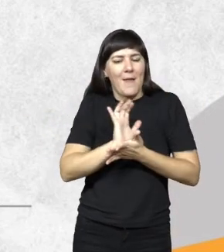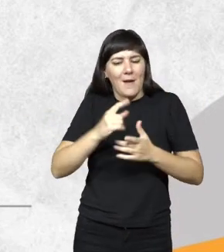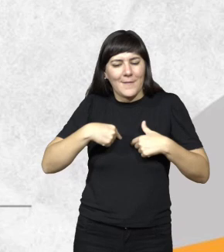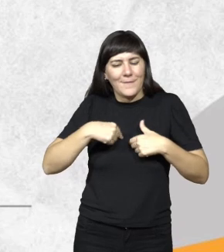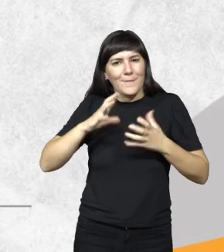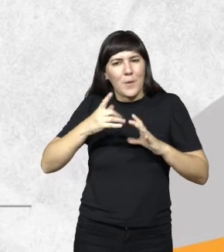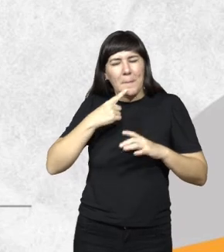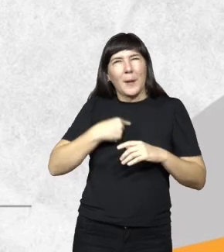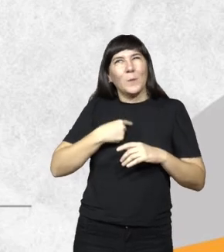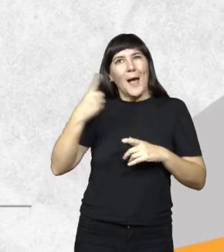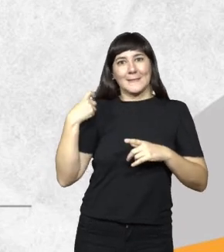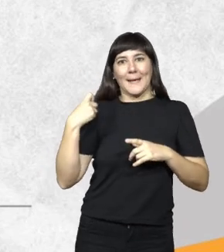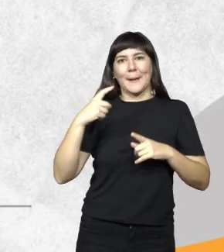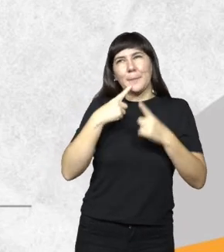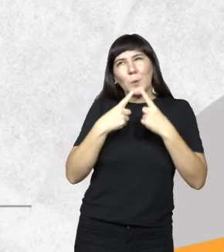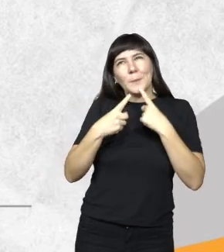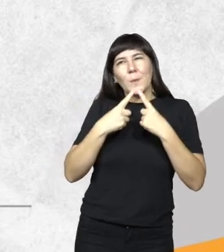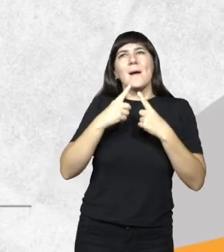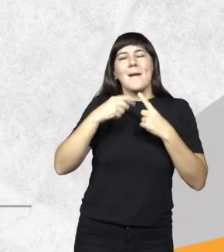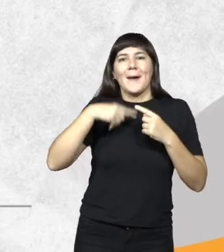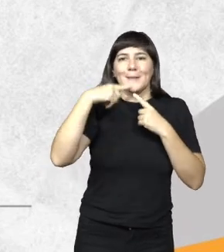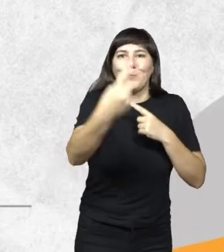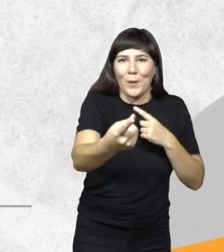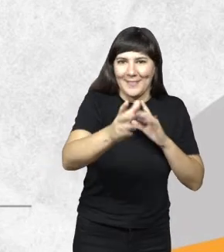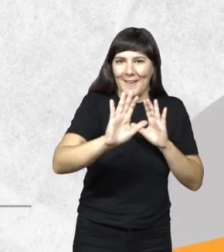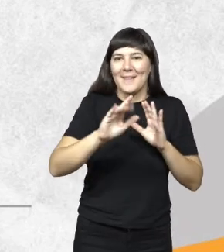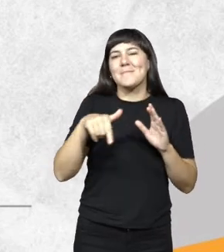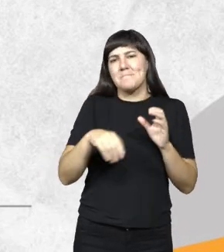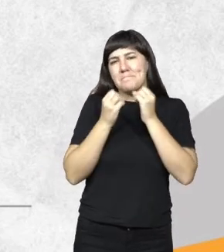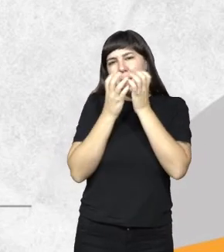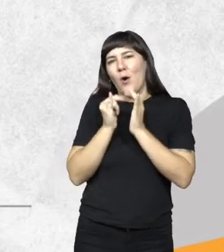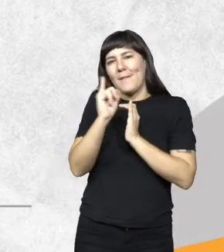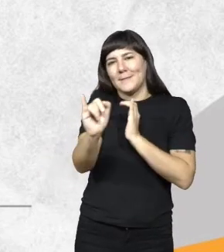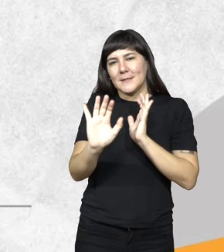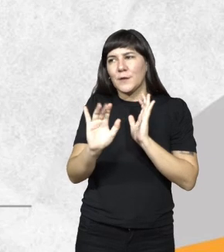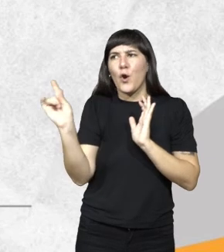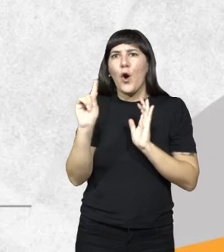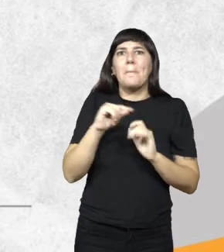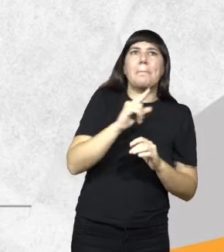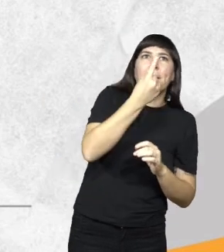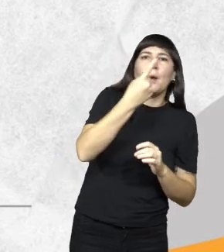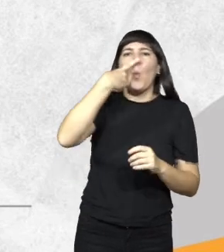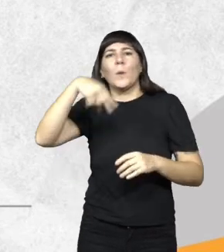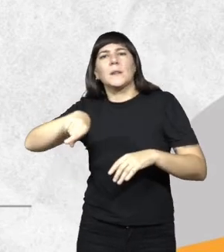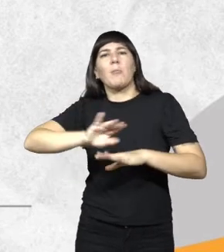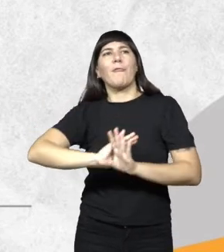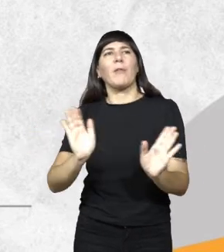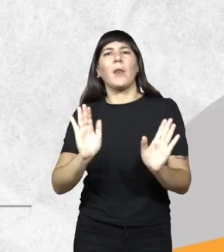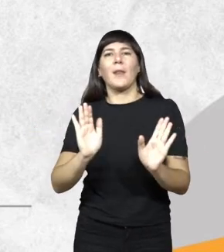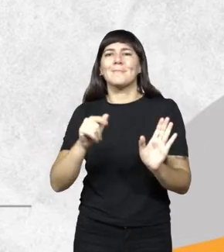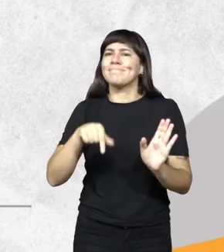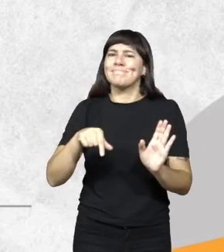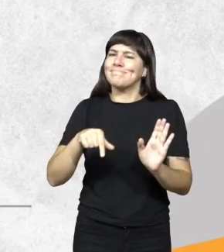preguntas que nos hicimos ayer. Así que, ¿por qué no decirlo? Que este no sea ni el primero ni el último de una